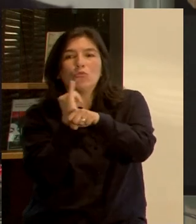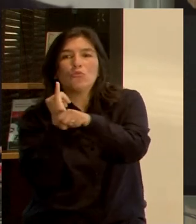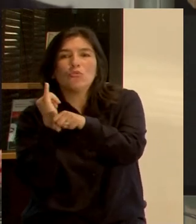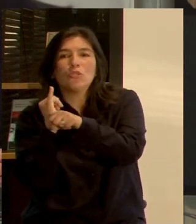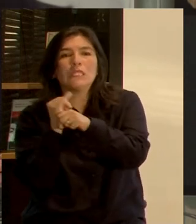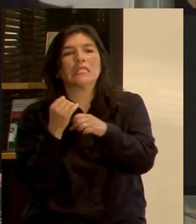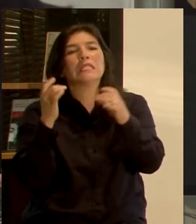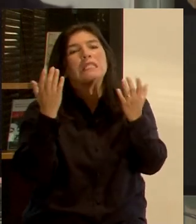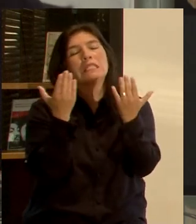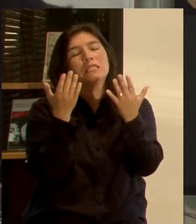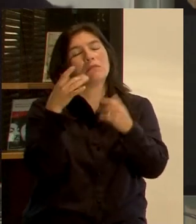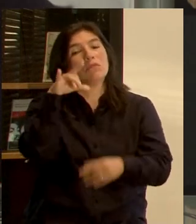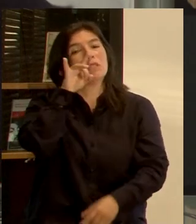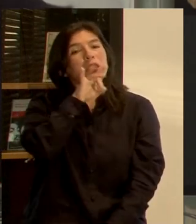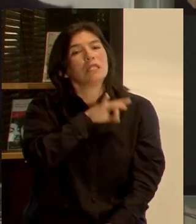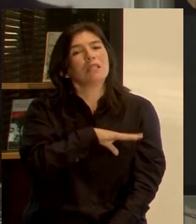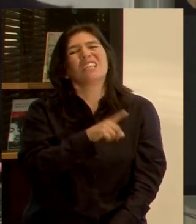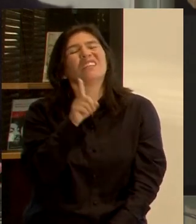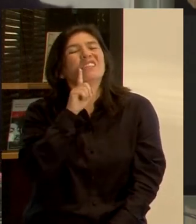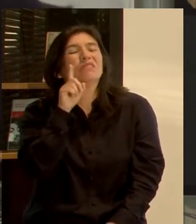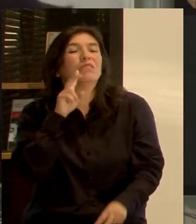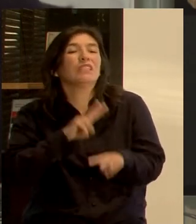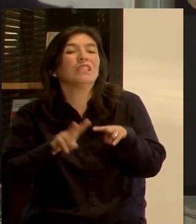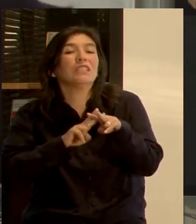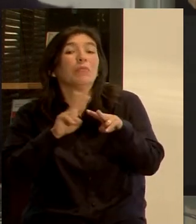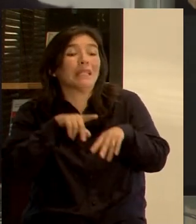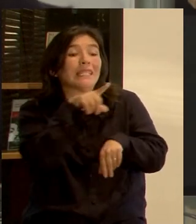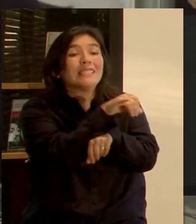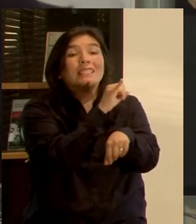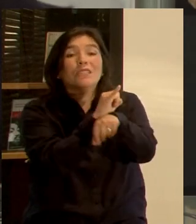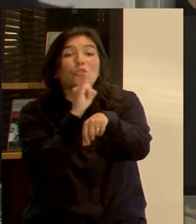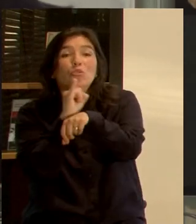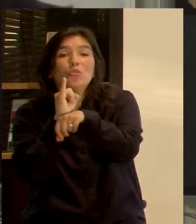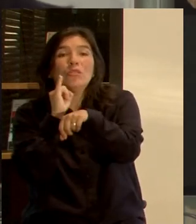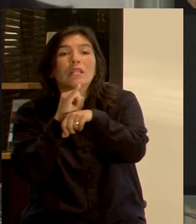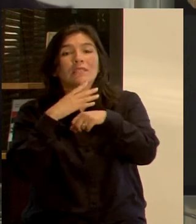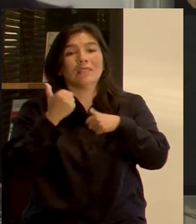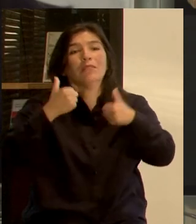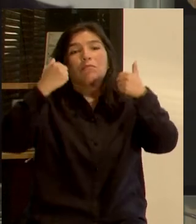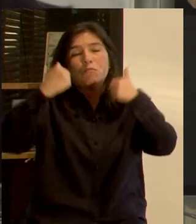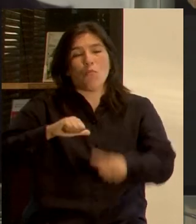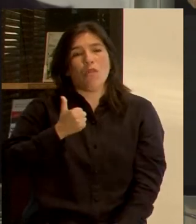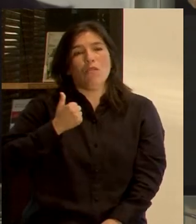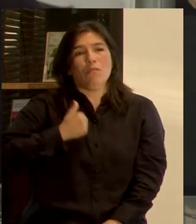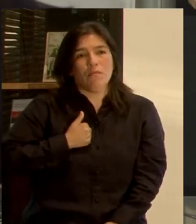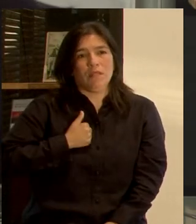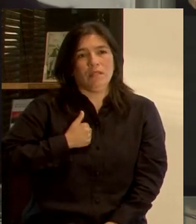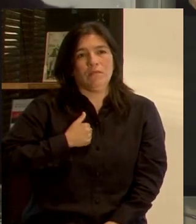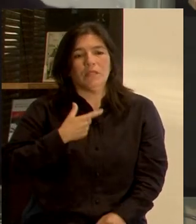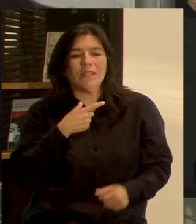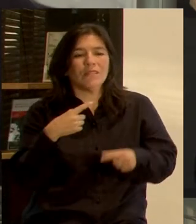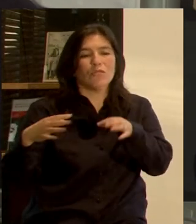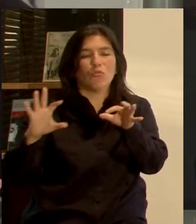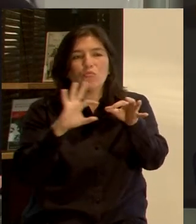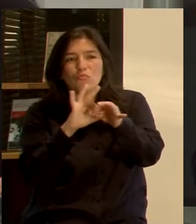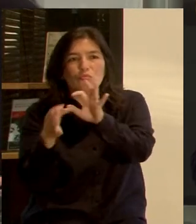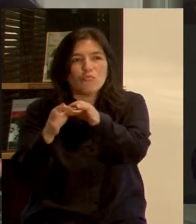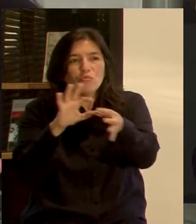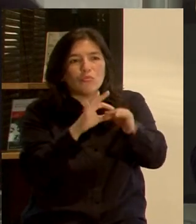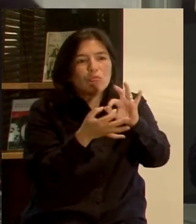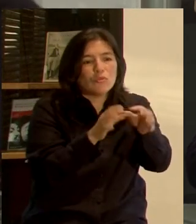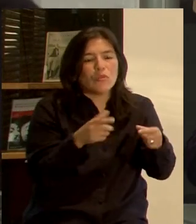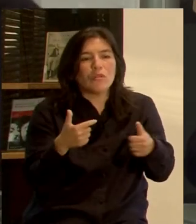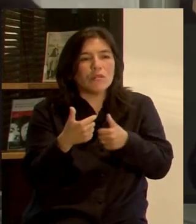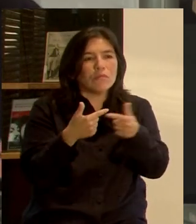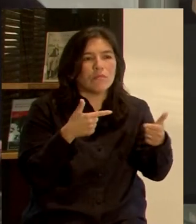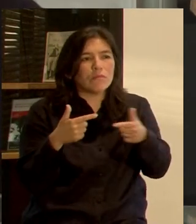nosotros como chilenos, ¿qué tenemos que hacer para que estas instituciones sean competentes, se coordinen entre sí, que no se solapen las